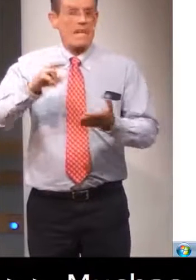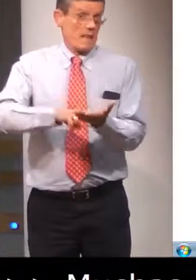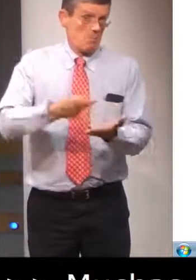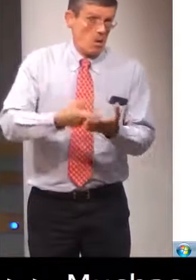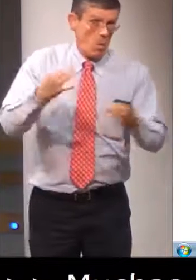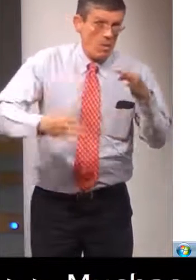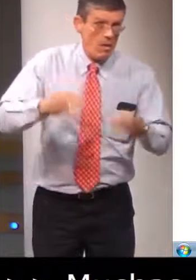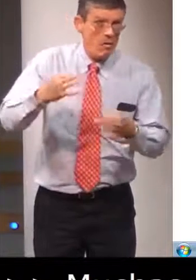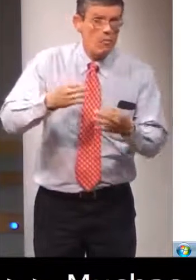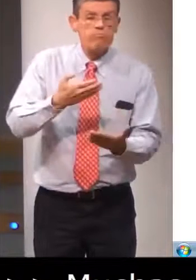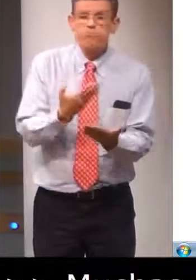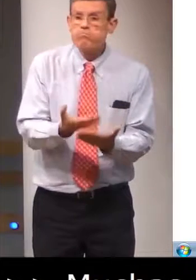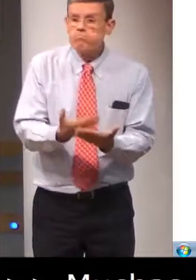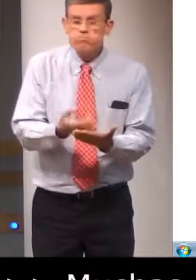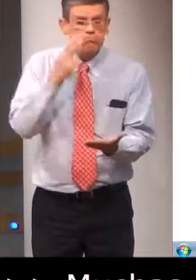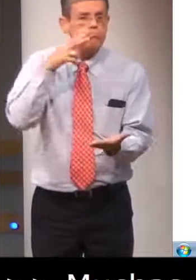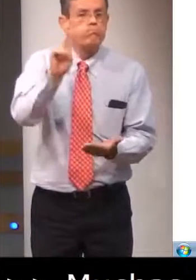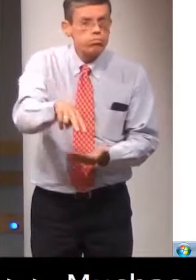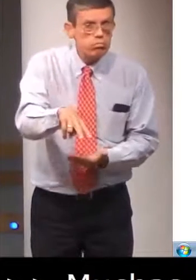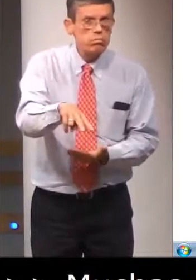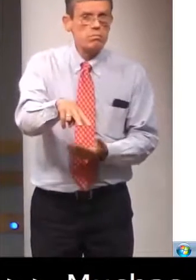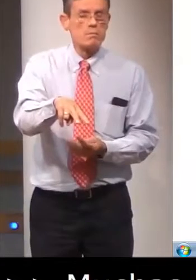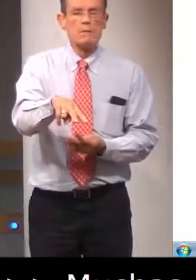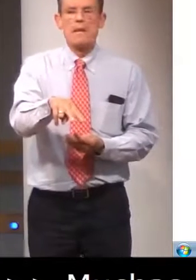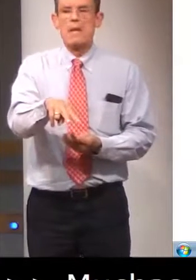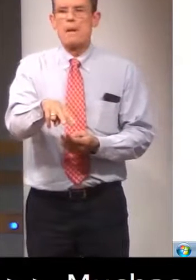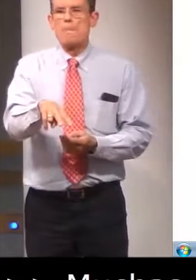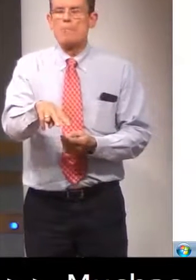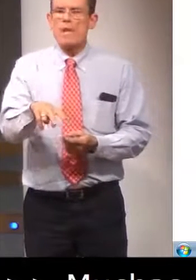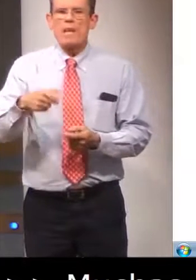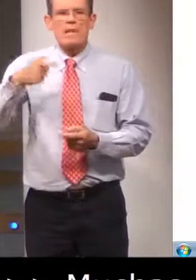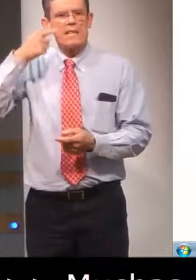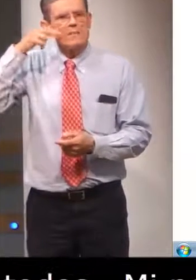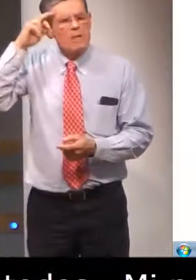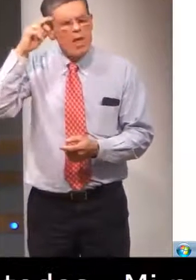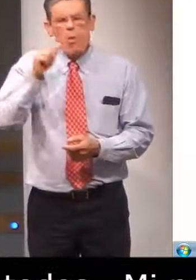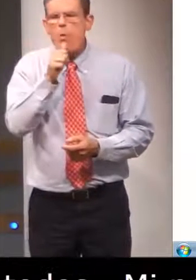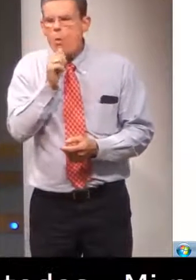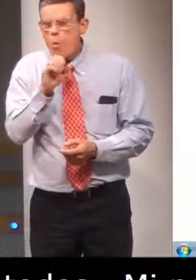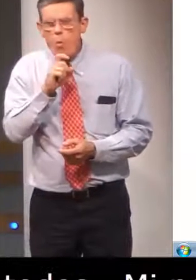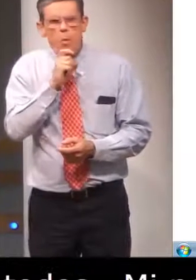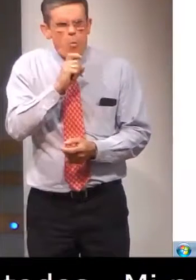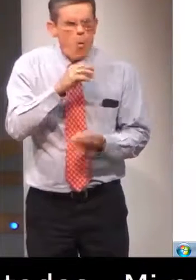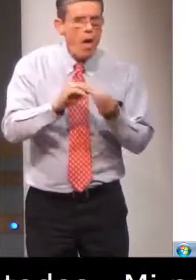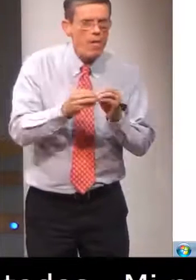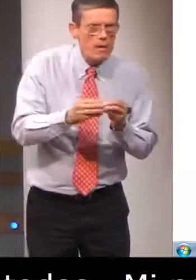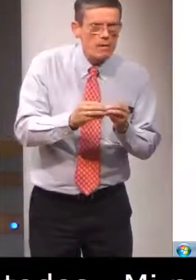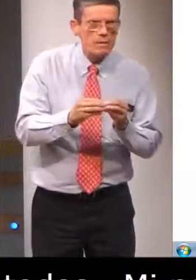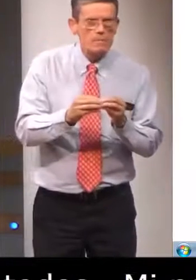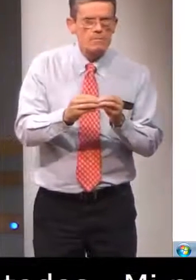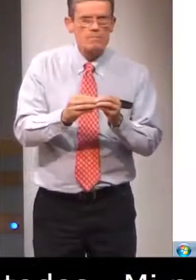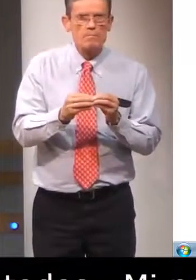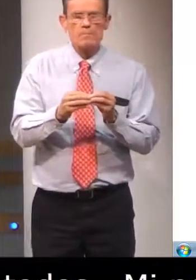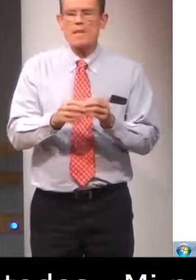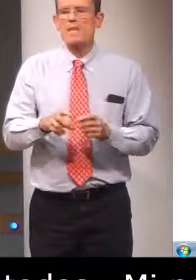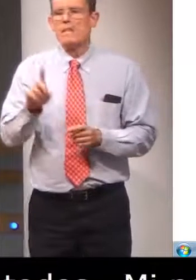acreditación de intérpretes jurídicos de la Lengua